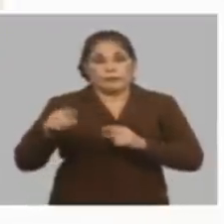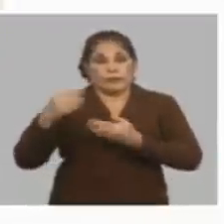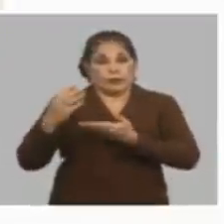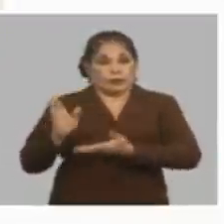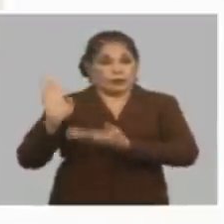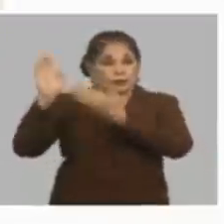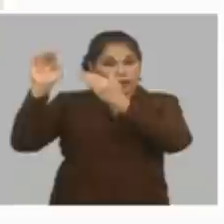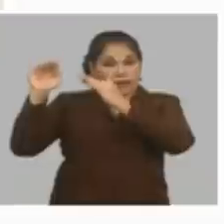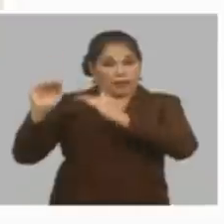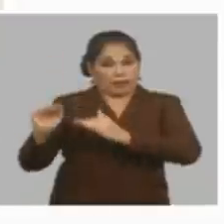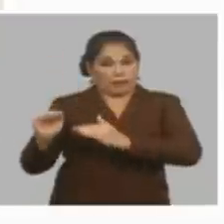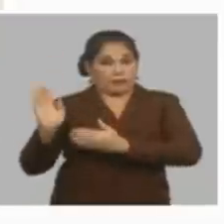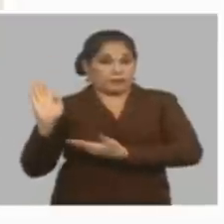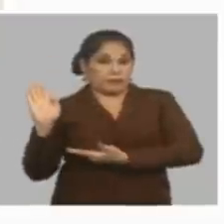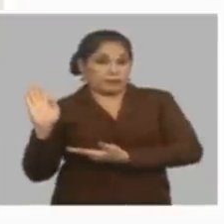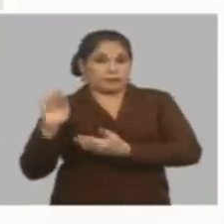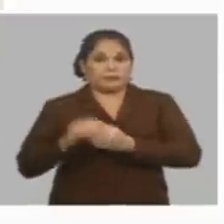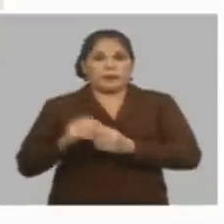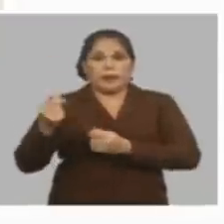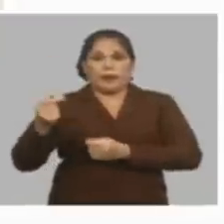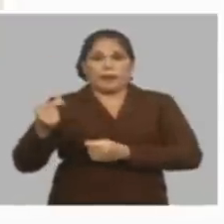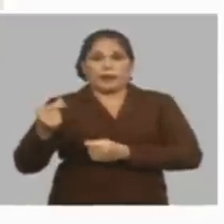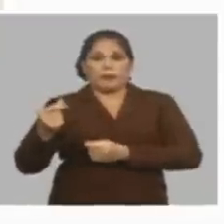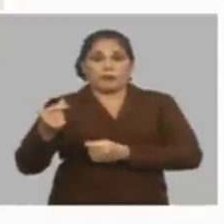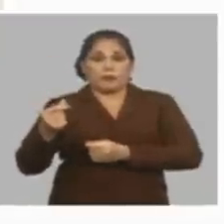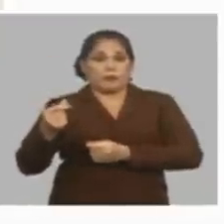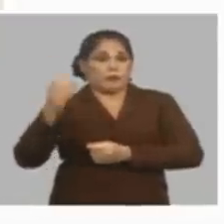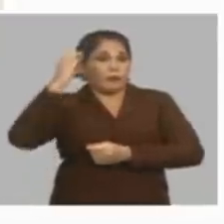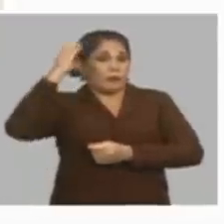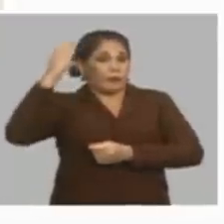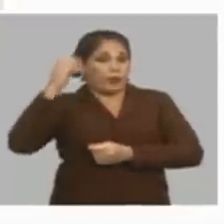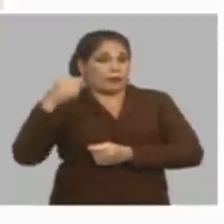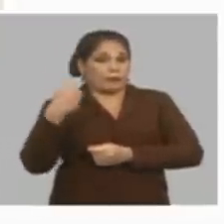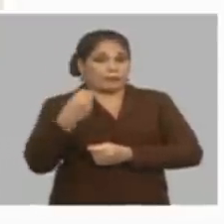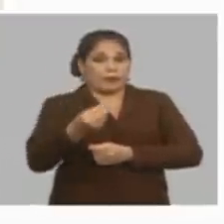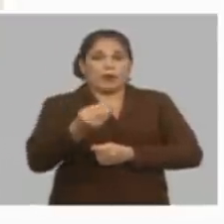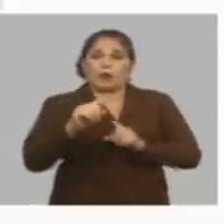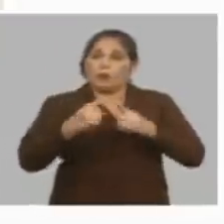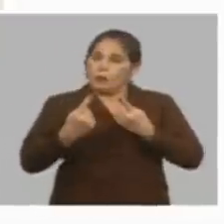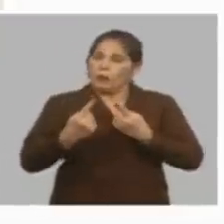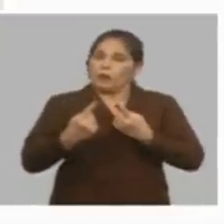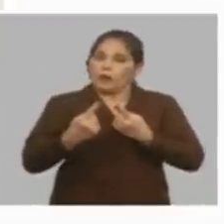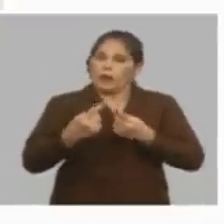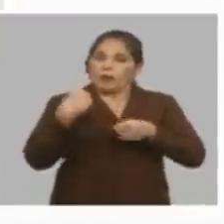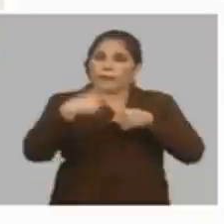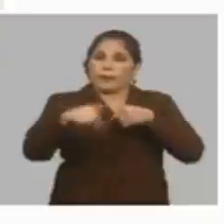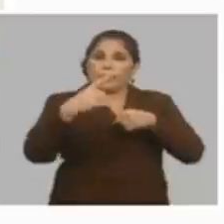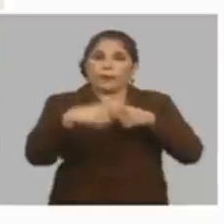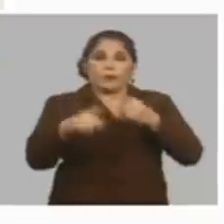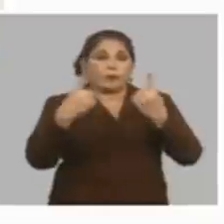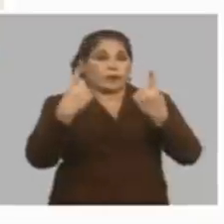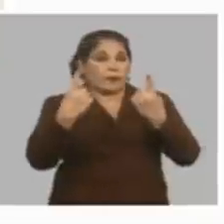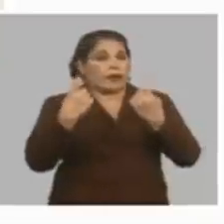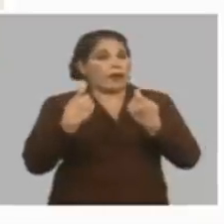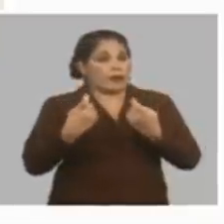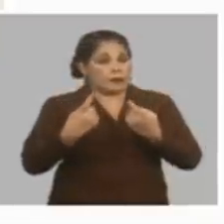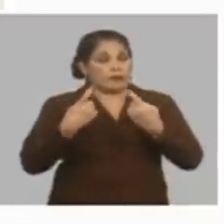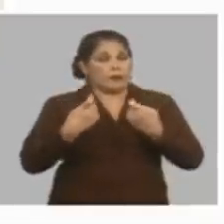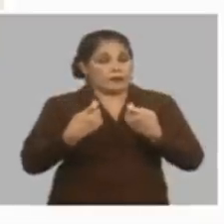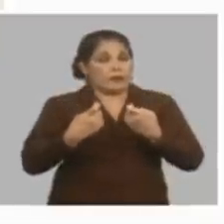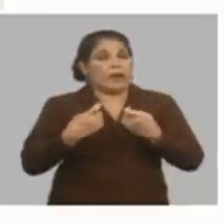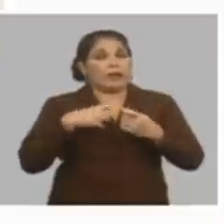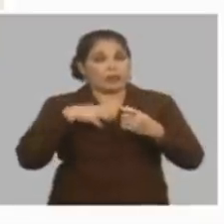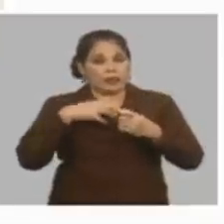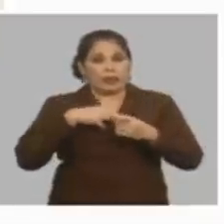precios mayoristas centralizados porque tienen mucho efecto con productos de primera necesidad que también van a